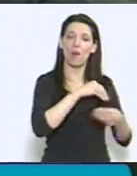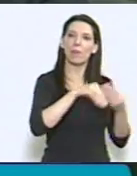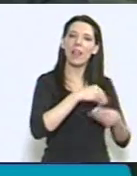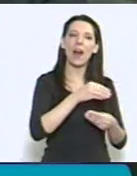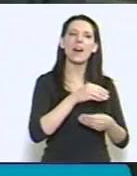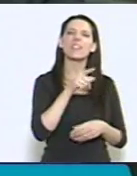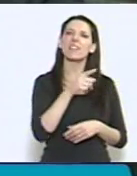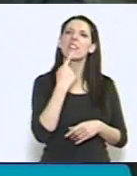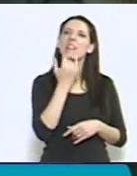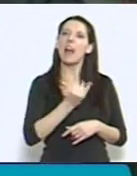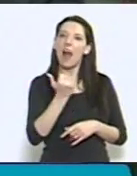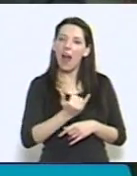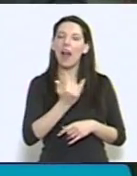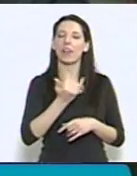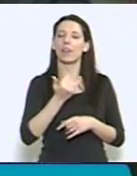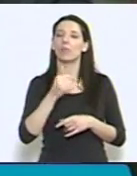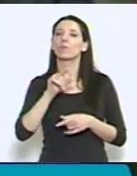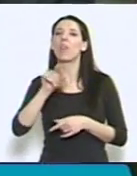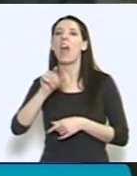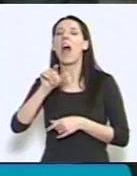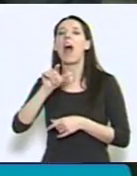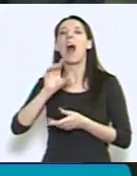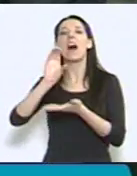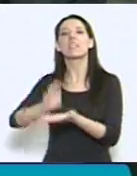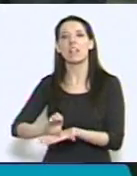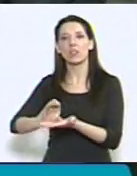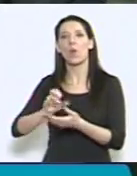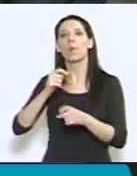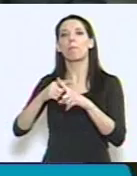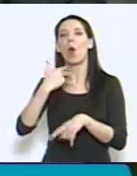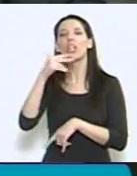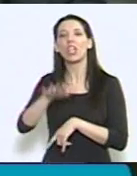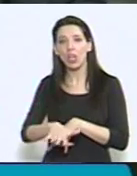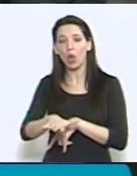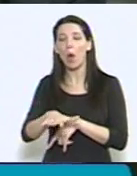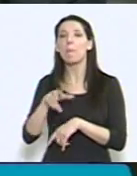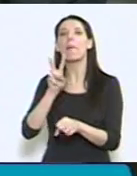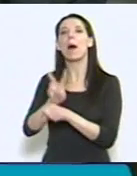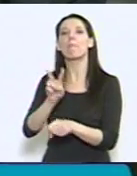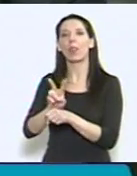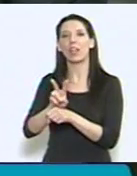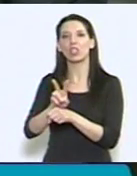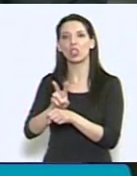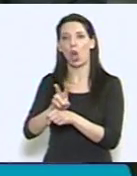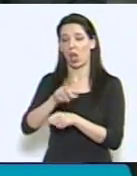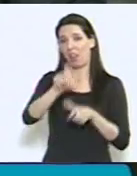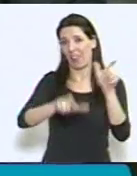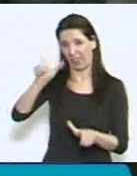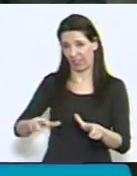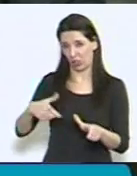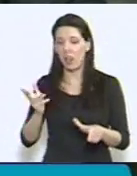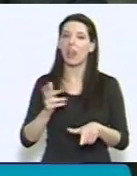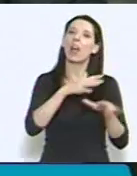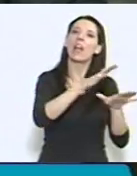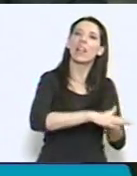no contributivo denominado Asignación Universal por Hijo para Protección Social. Destinado niñas,